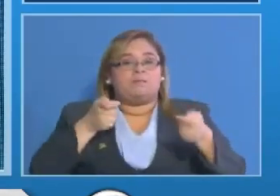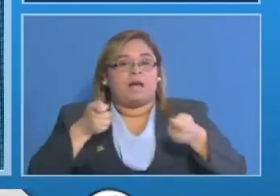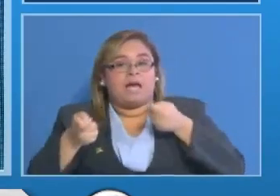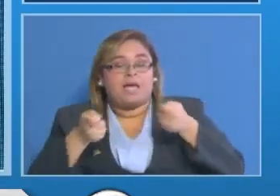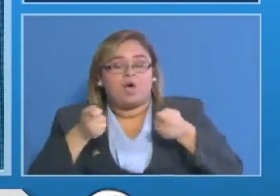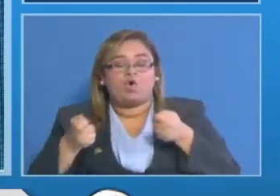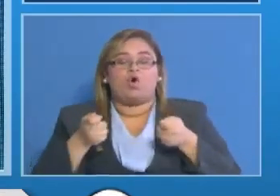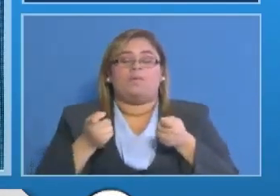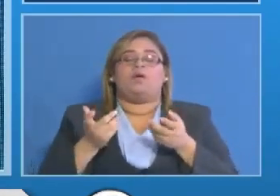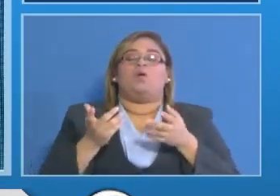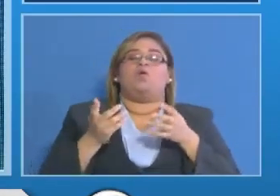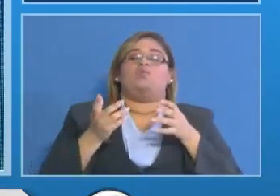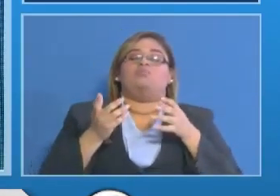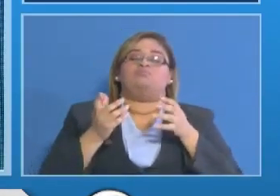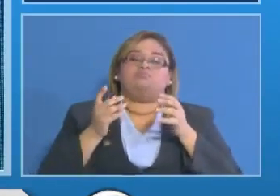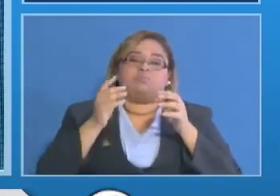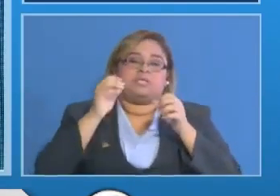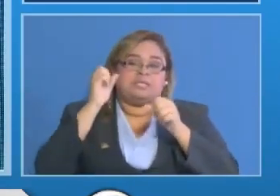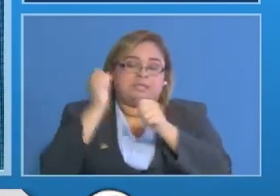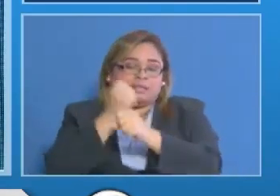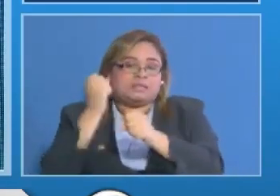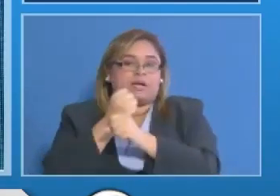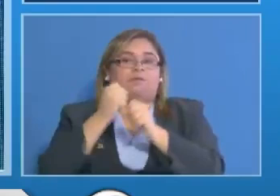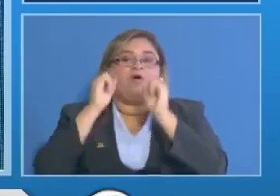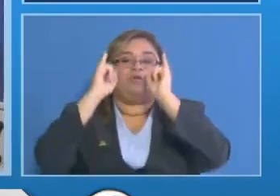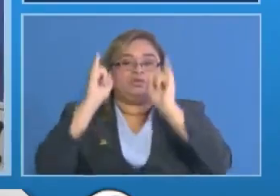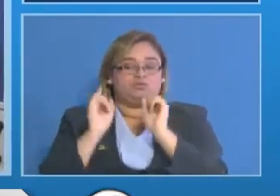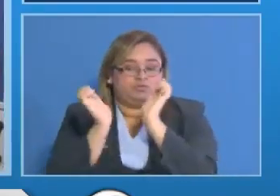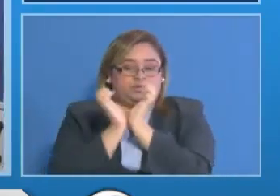dentro de la dinámica de esta entidad del estado